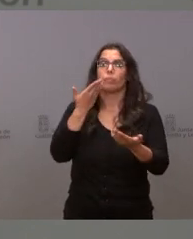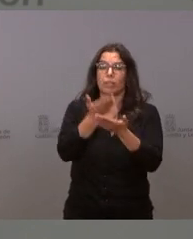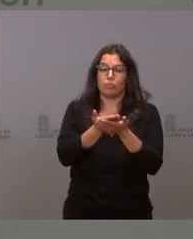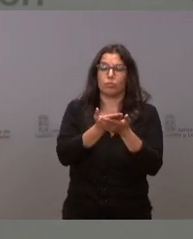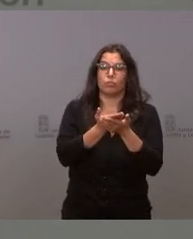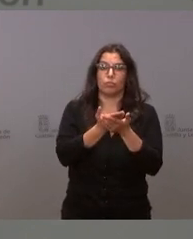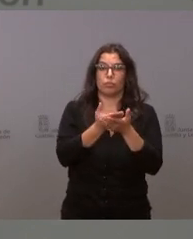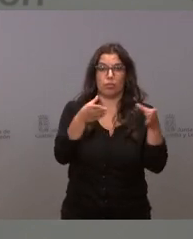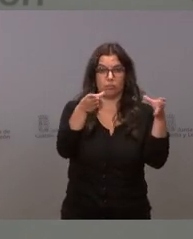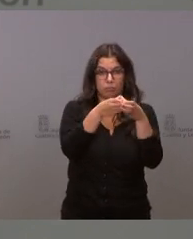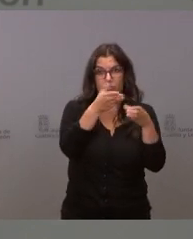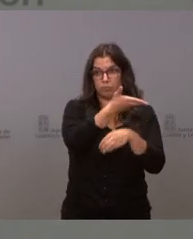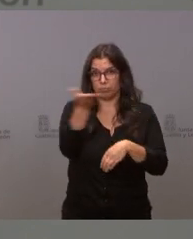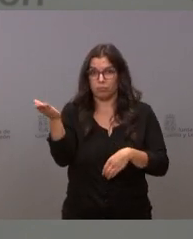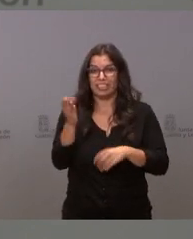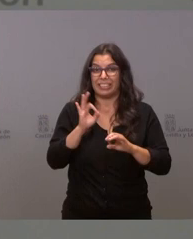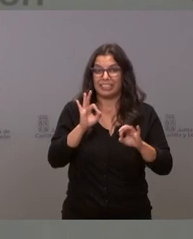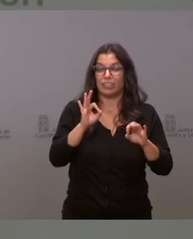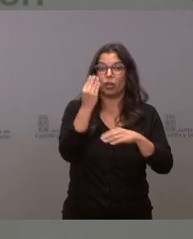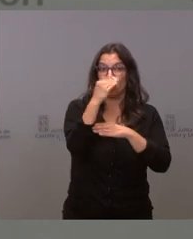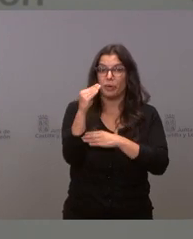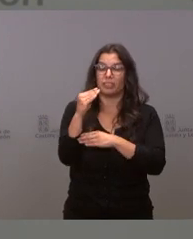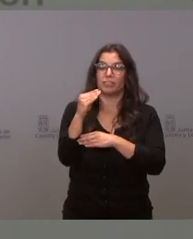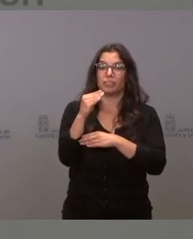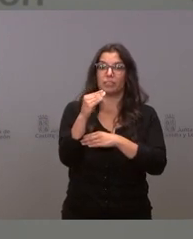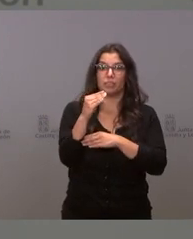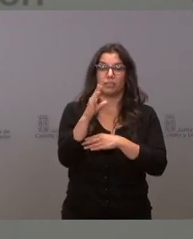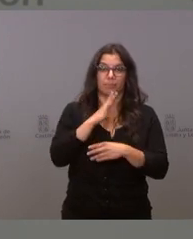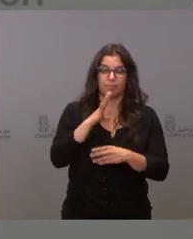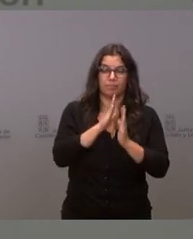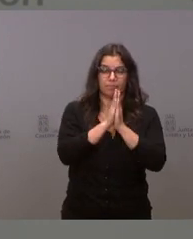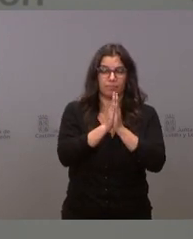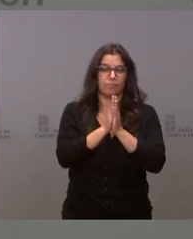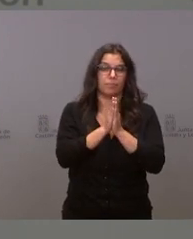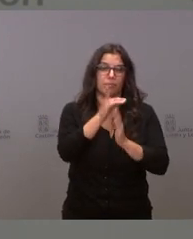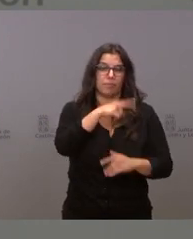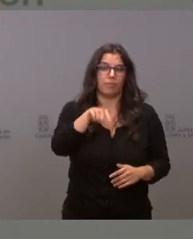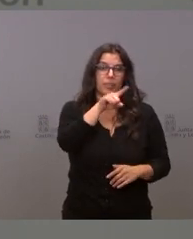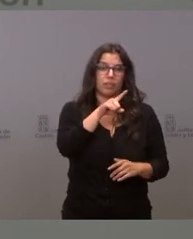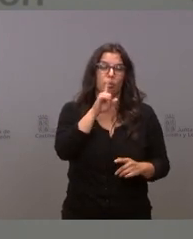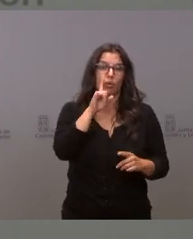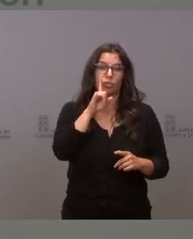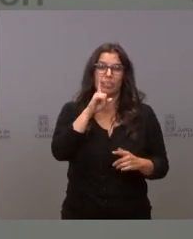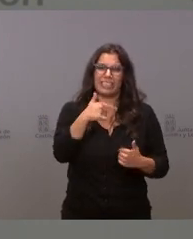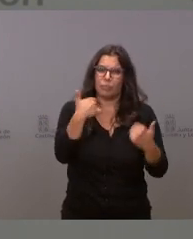a la población y a nuestros jóvenes es que mantengan el mayor nivel posible de responsabilidad lo dijo la